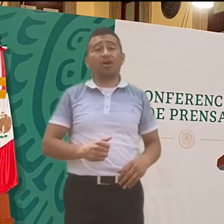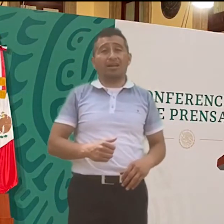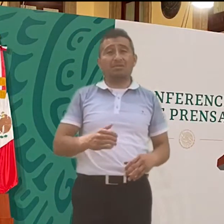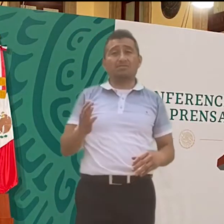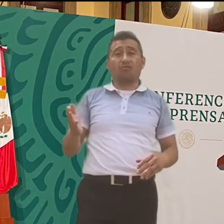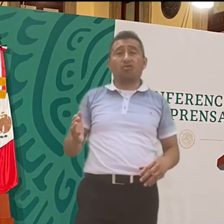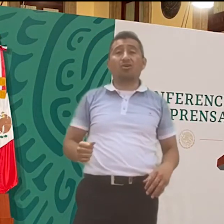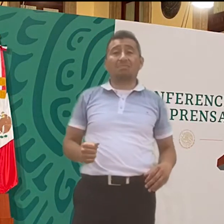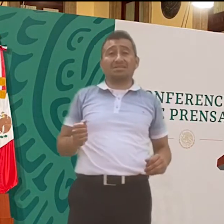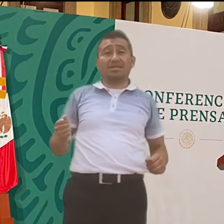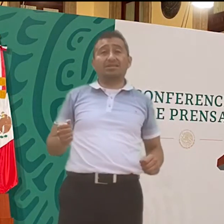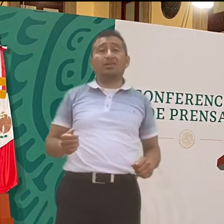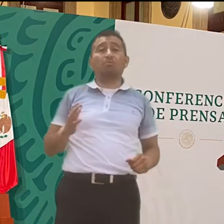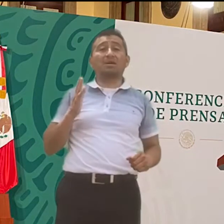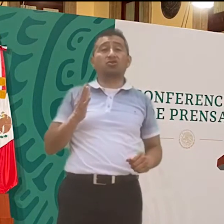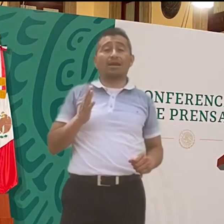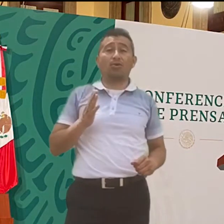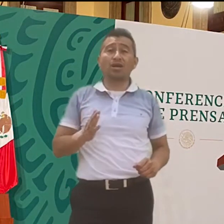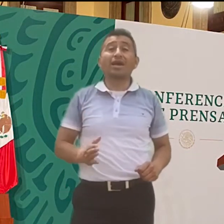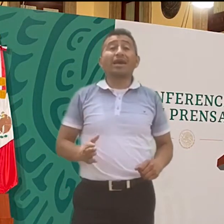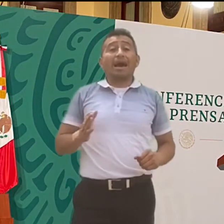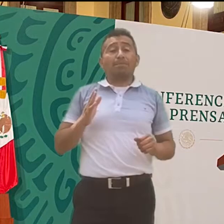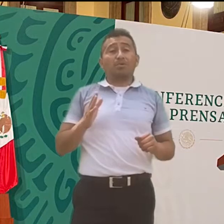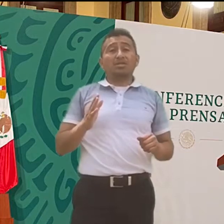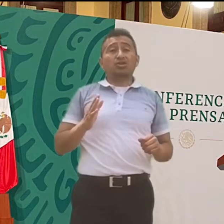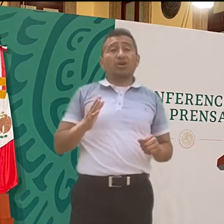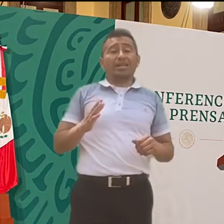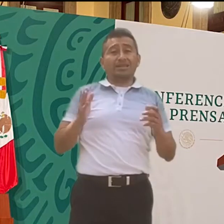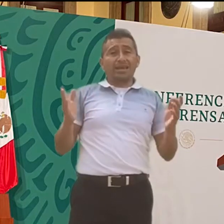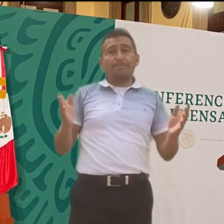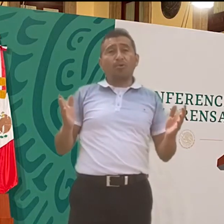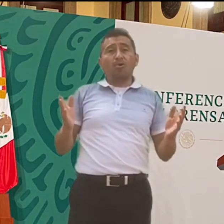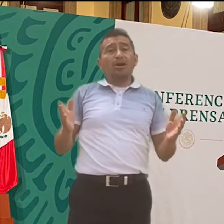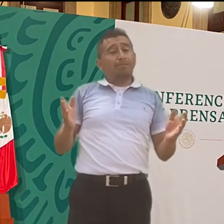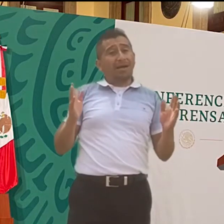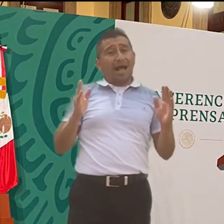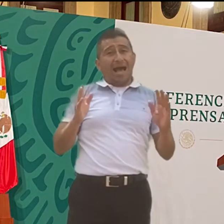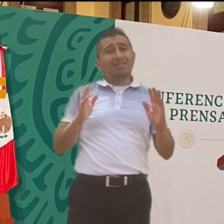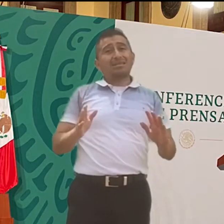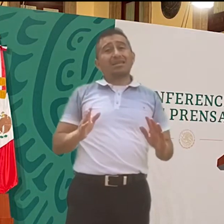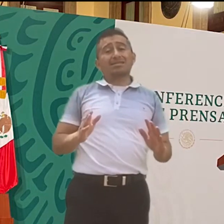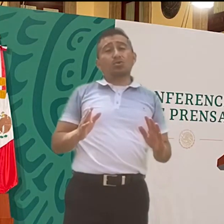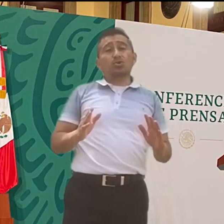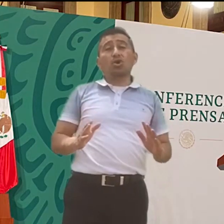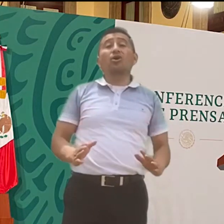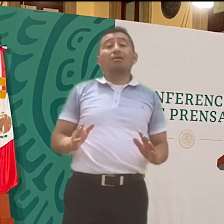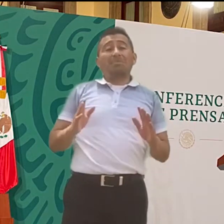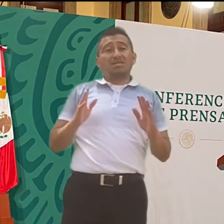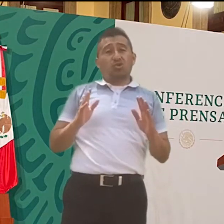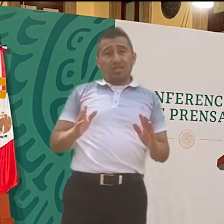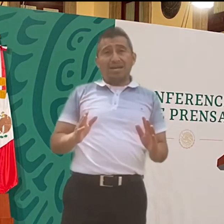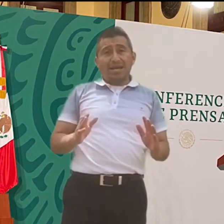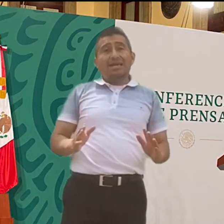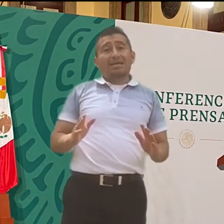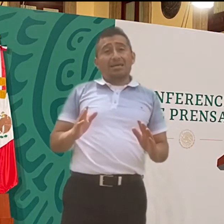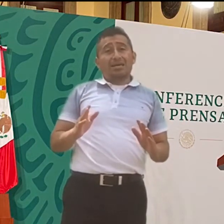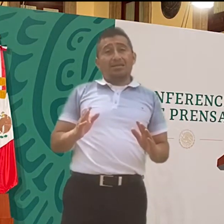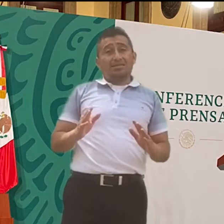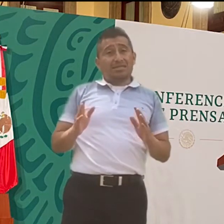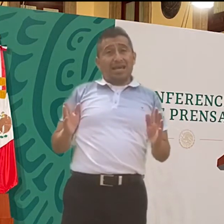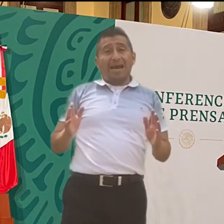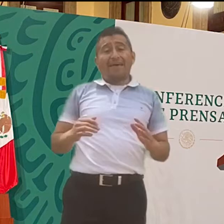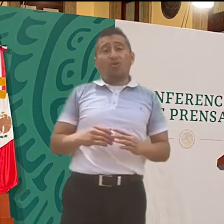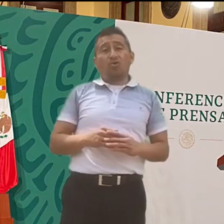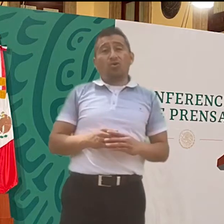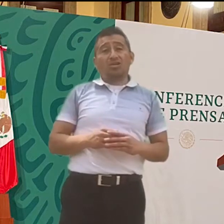inaugurado el mismo foro, el presidente López Obrador aprovechó el tiempo para antes del discurso mencionar que